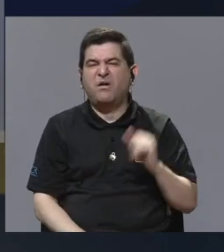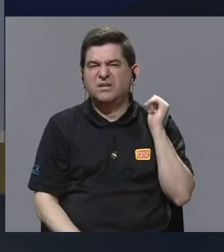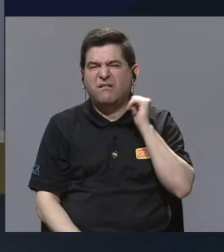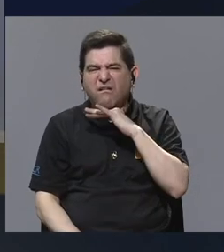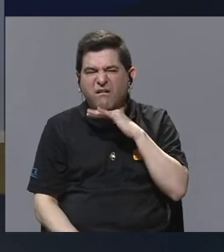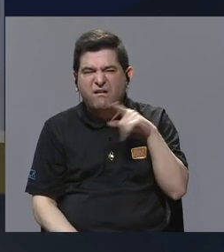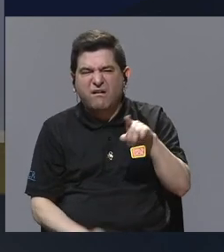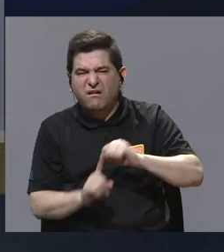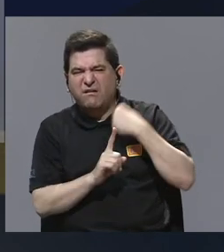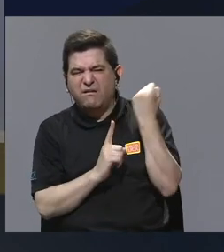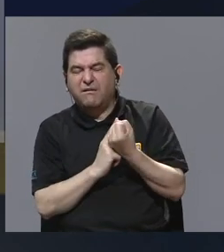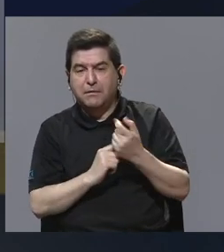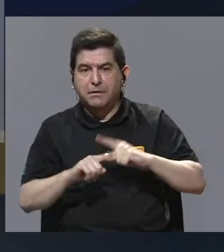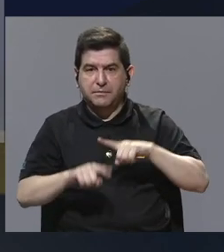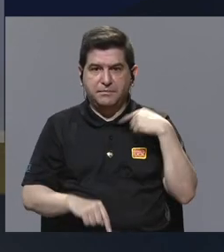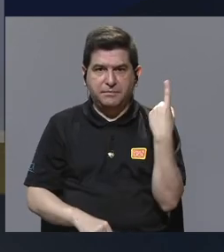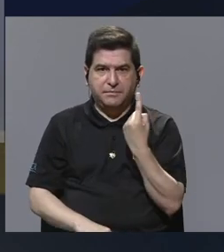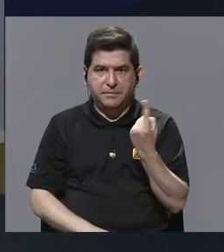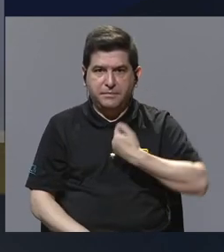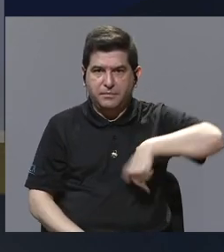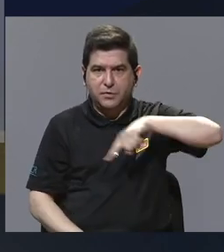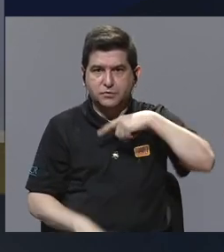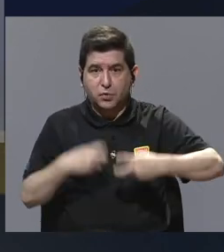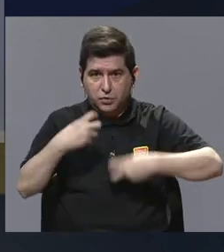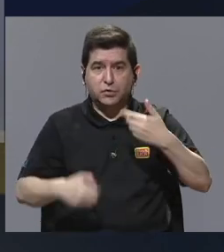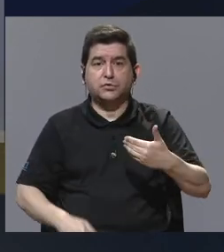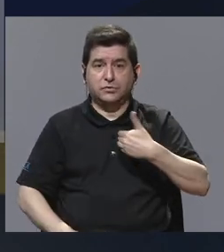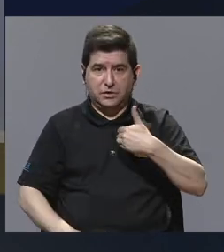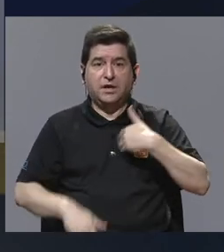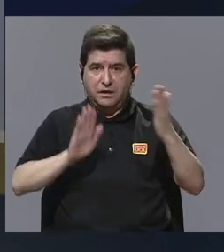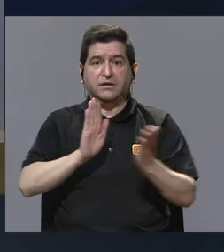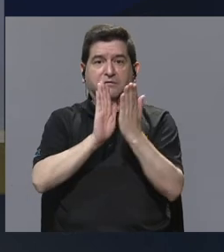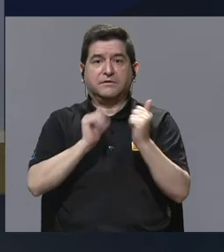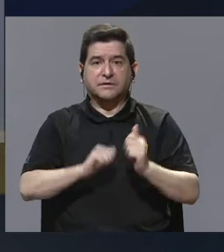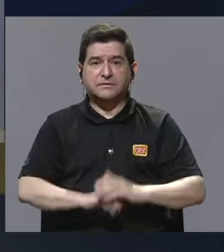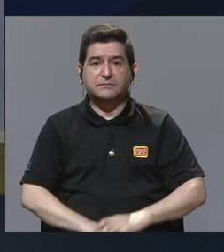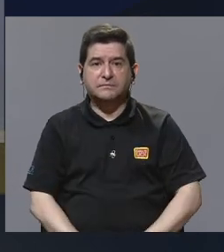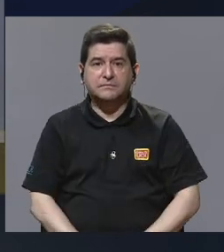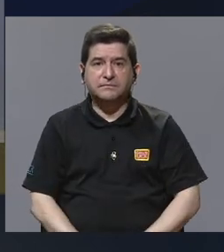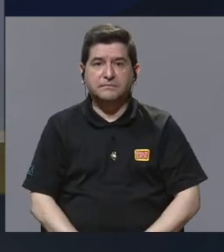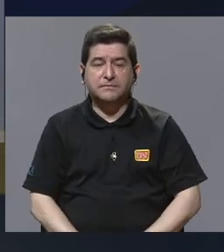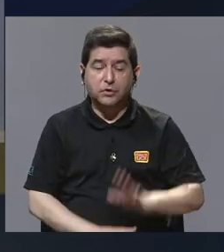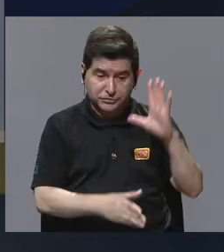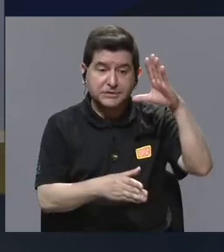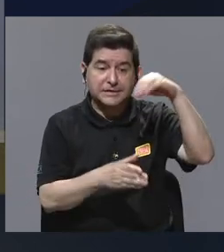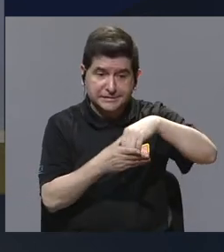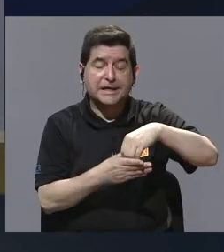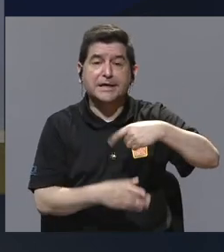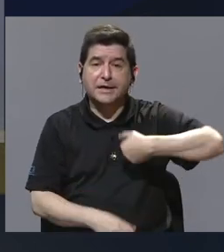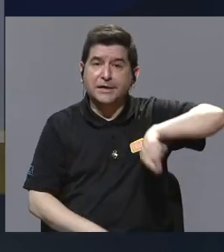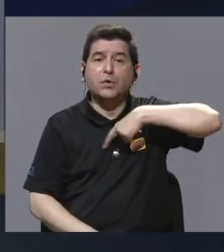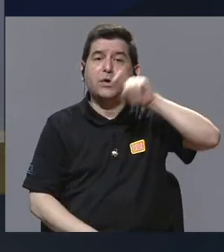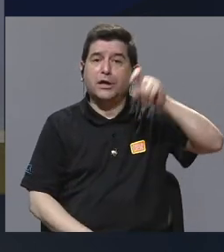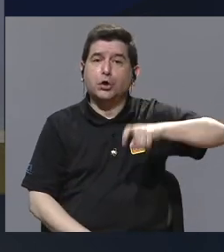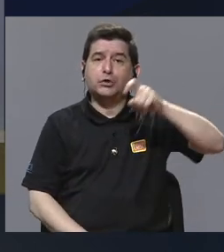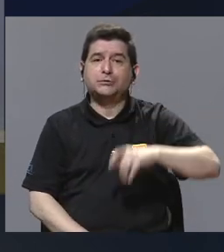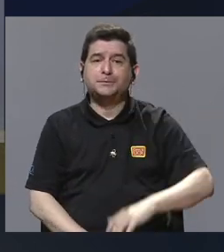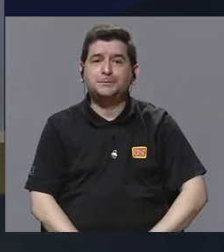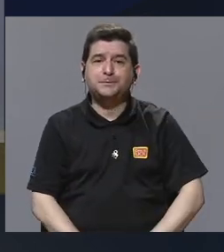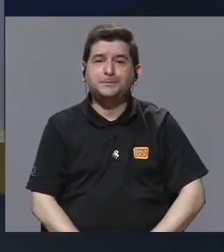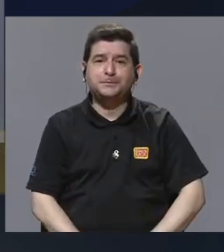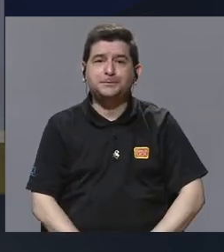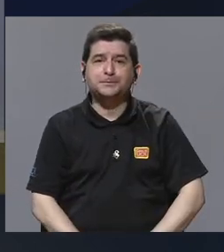la corrupción y todo esto, pero siempre sigue siendo nuestro problema, ¿verdad? Entonces, tenemos que incluirlos. Simulicanos. Ajá.